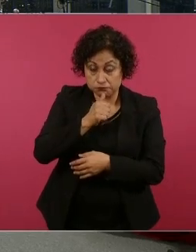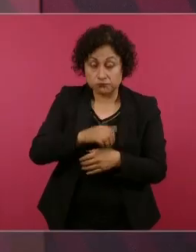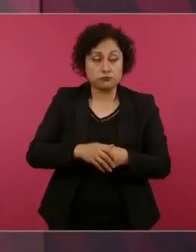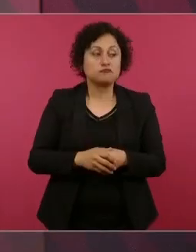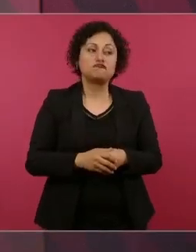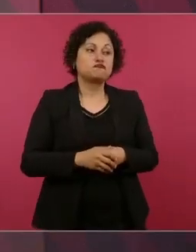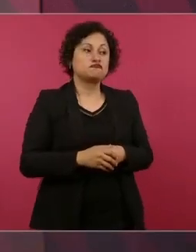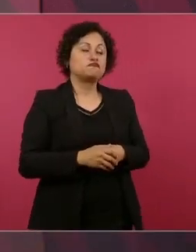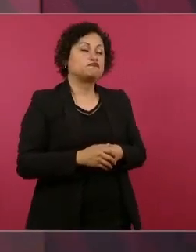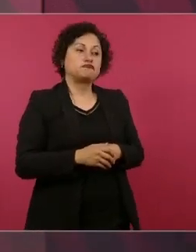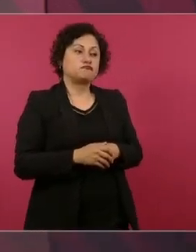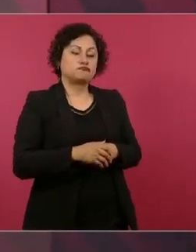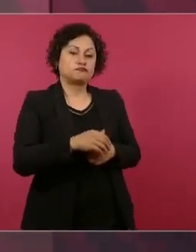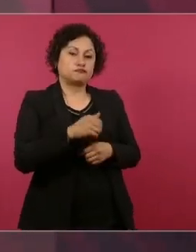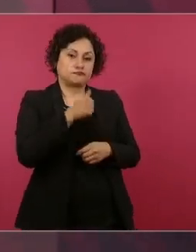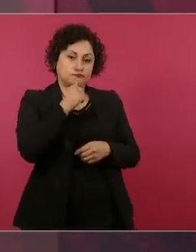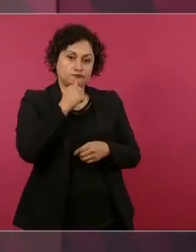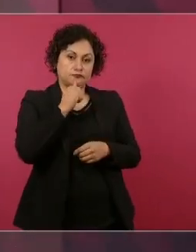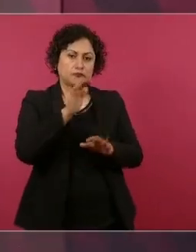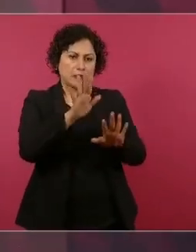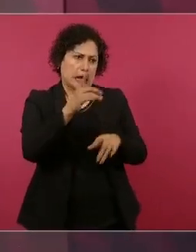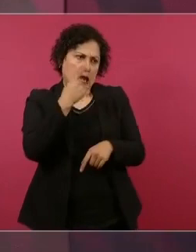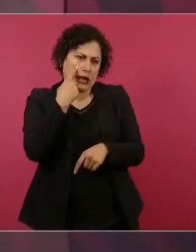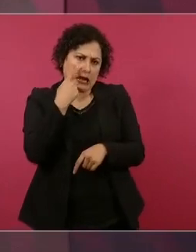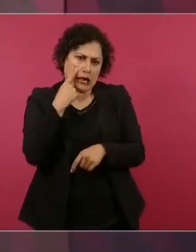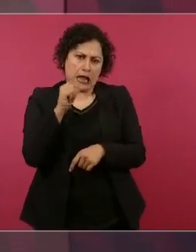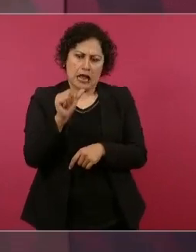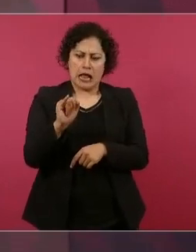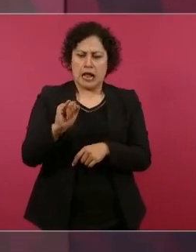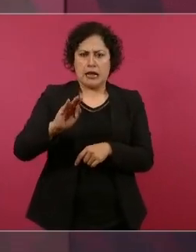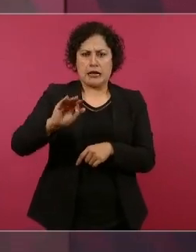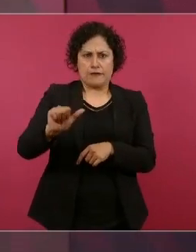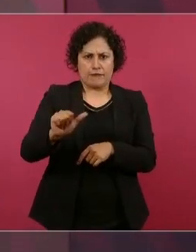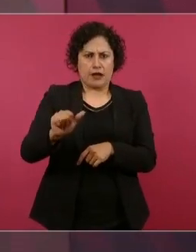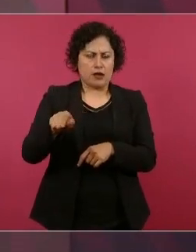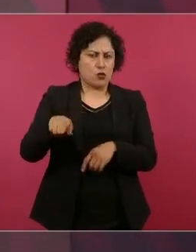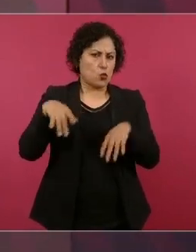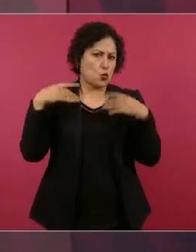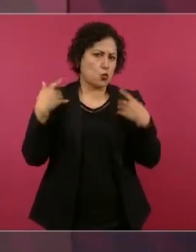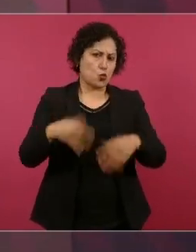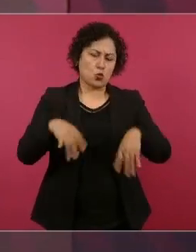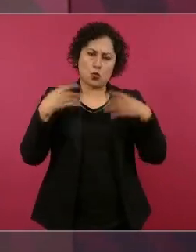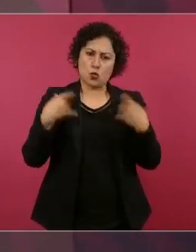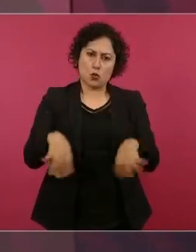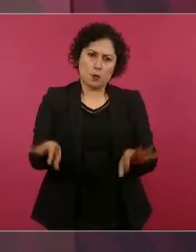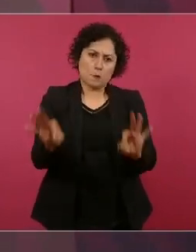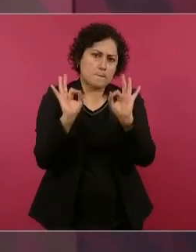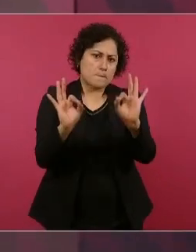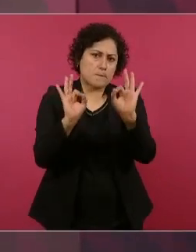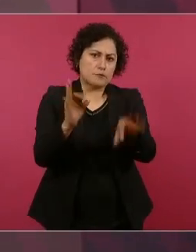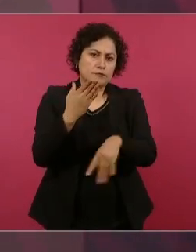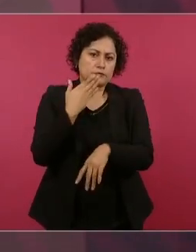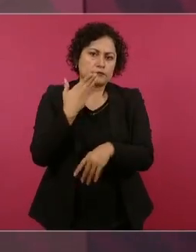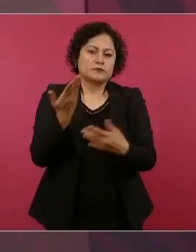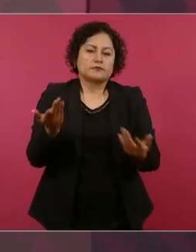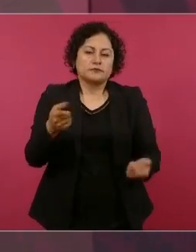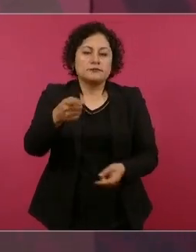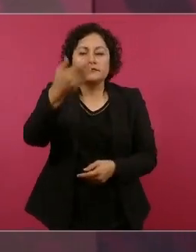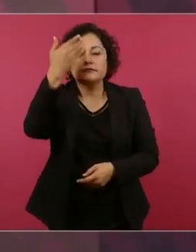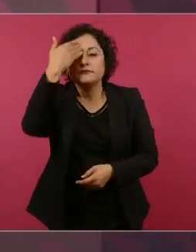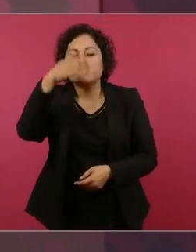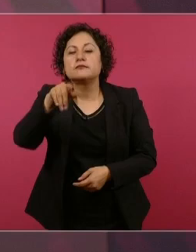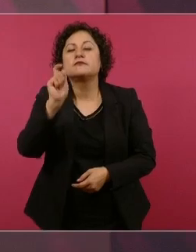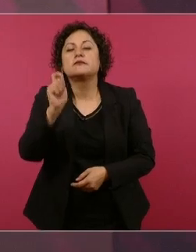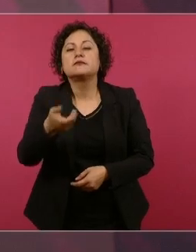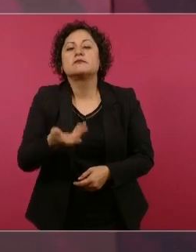Todavía le ha ido muy bien al AIFA, ya ven cómo decían que no se iban a parar ni las